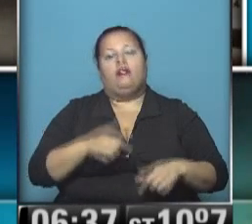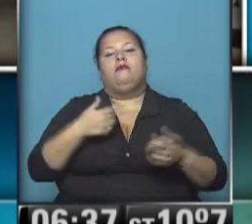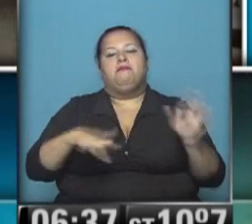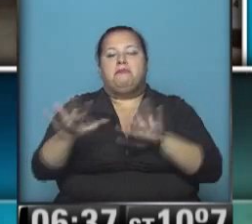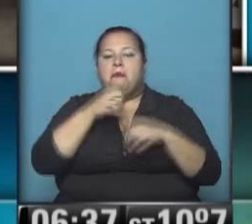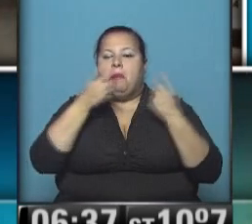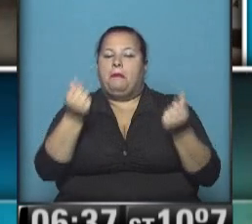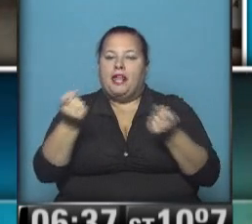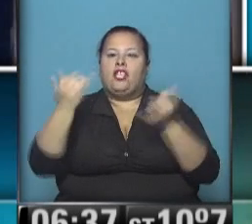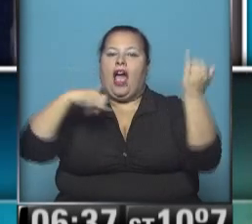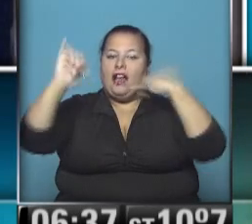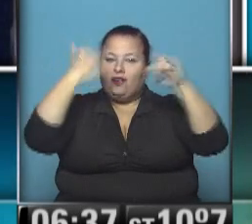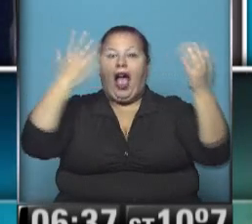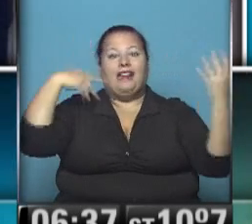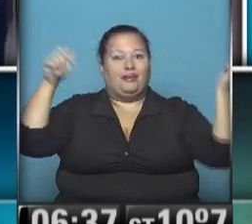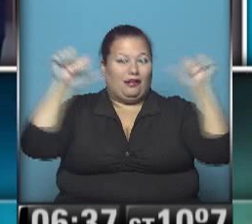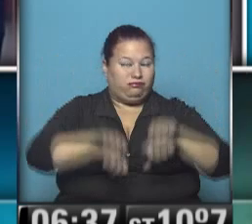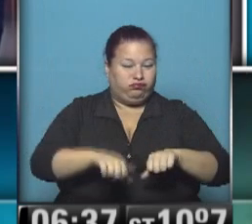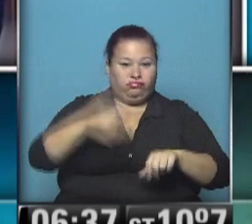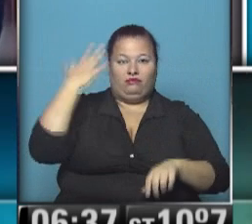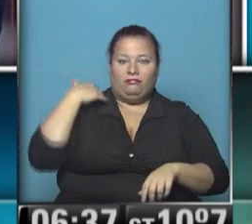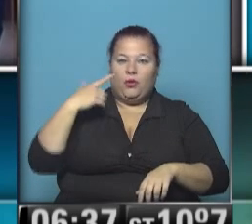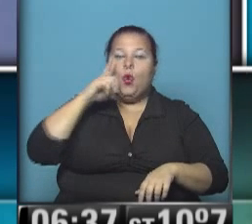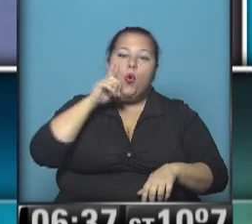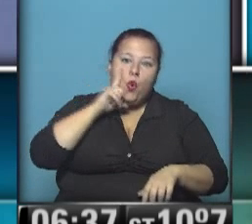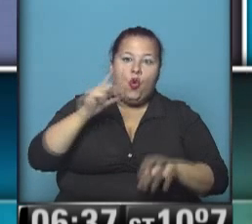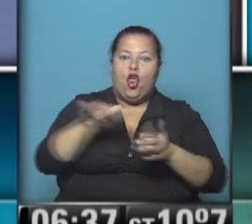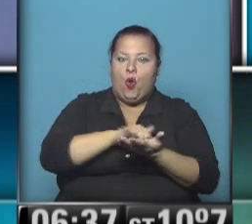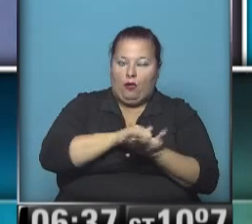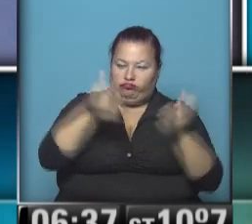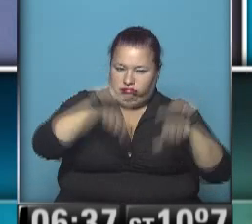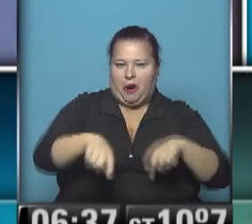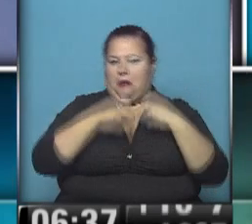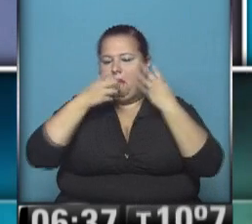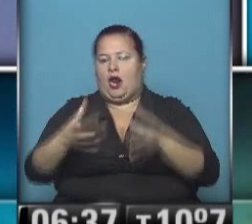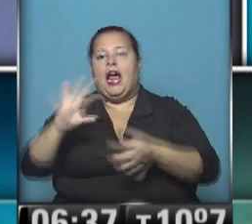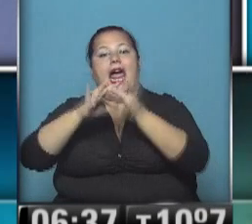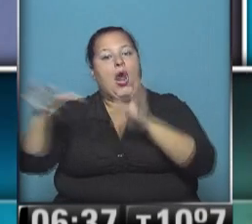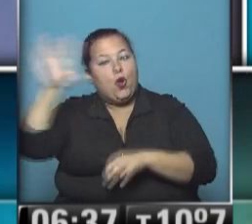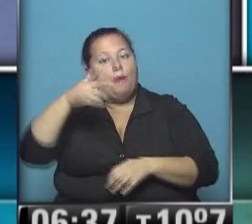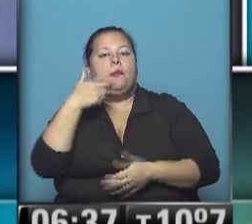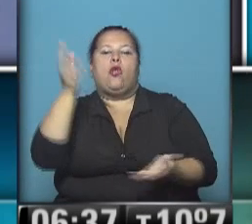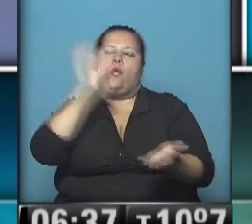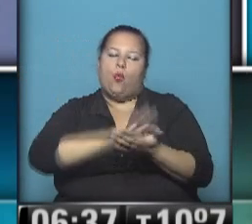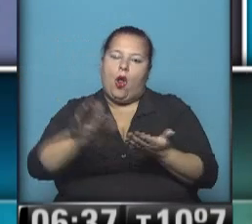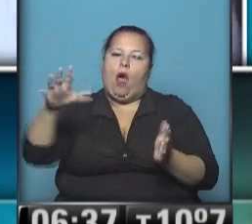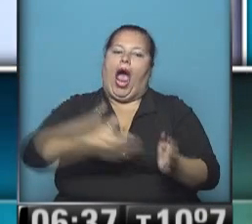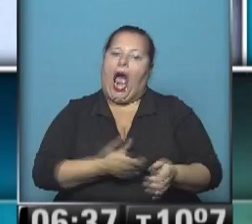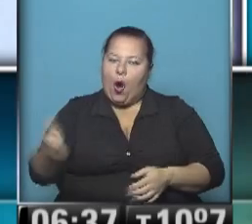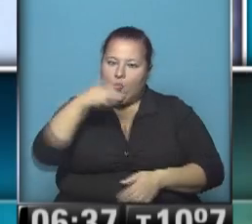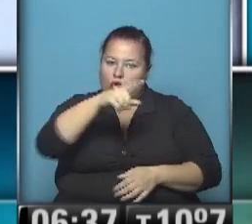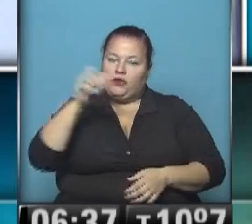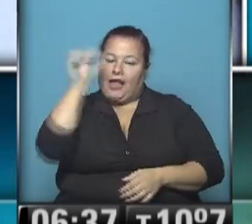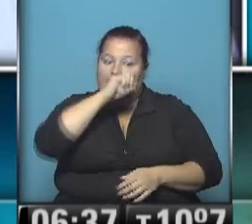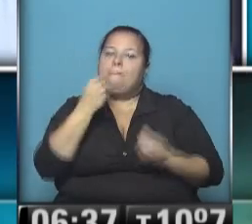acomodó los precios de las acciones al derrumbe que sufrieron durante julio en Nueva York Europa exigiría nuevas medidas de ajuste a Atenas